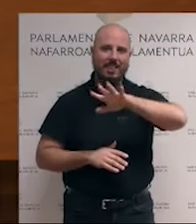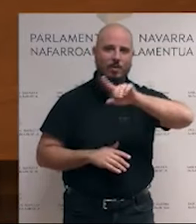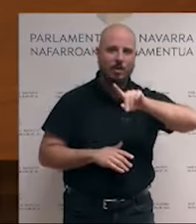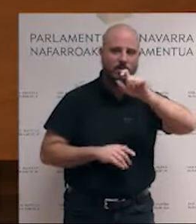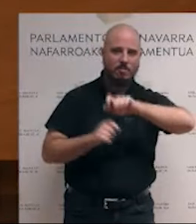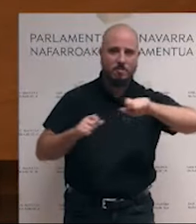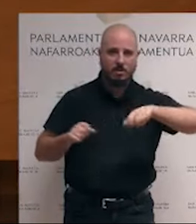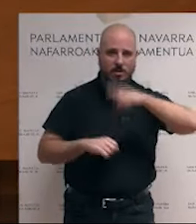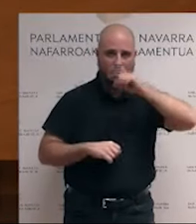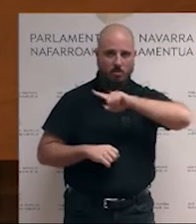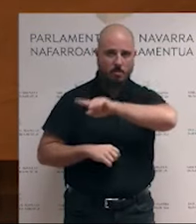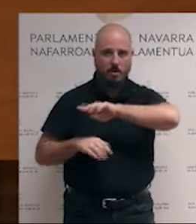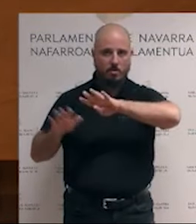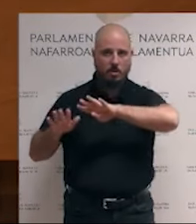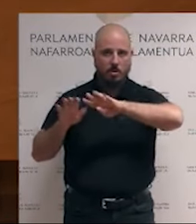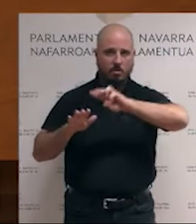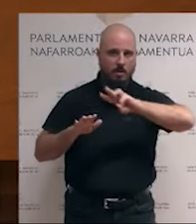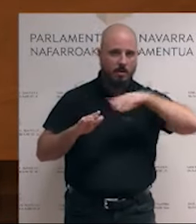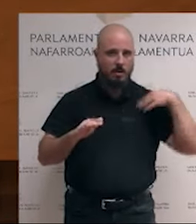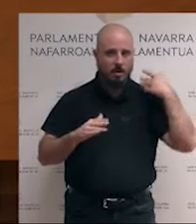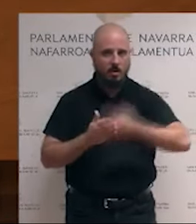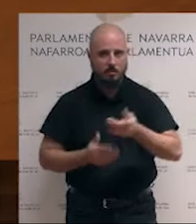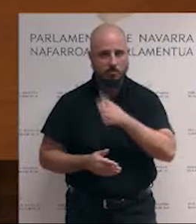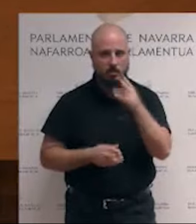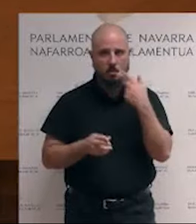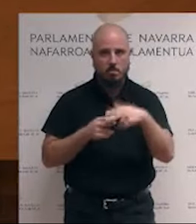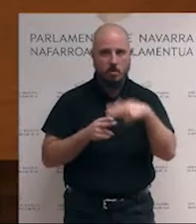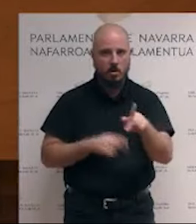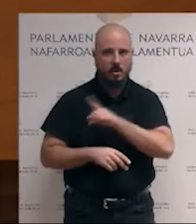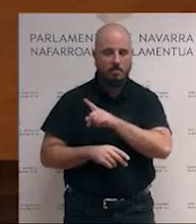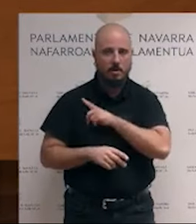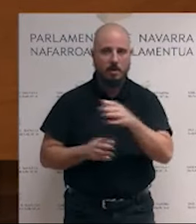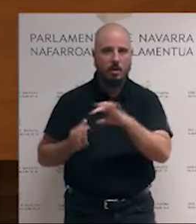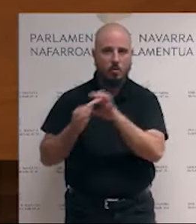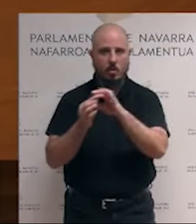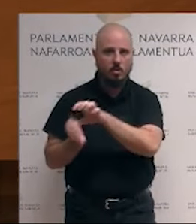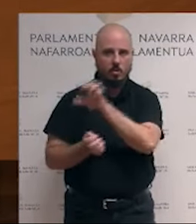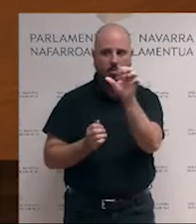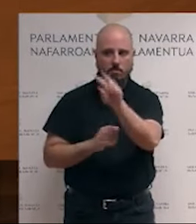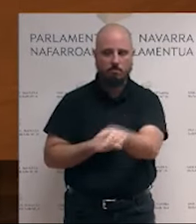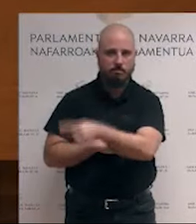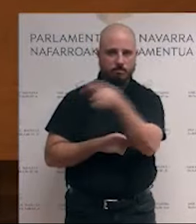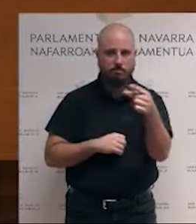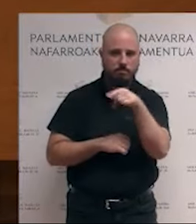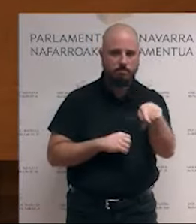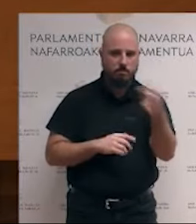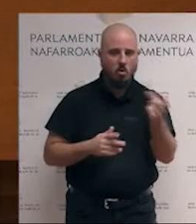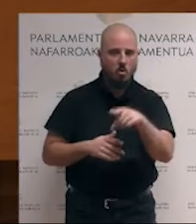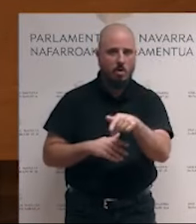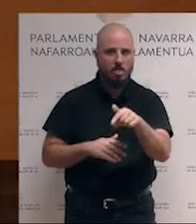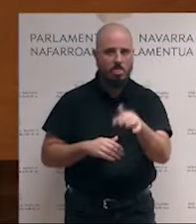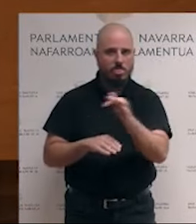1993 por las políticas militarizadas de la Unión Europea que generan un enorme cementerio